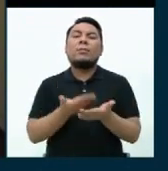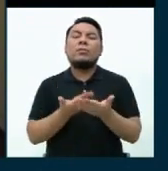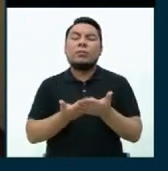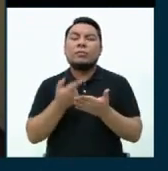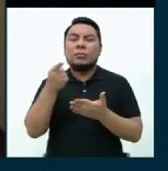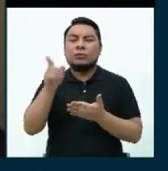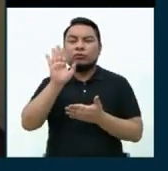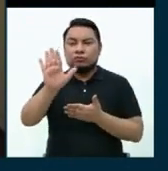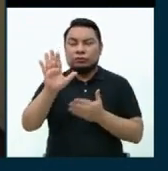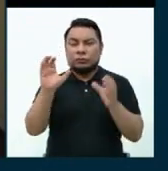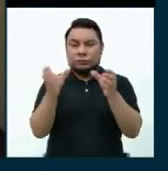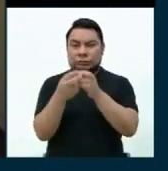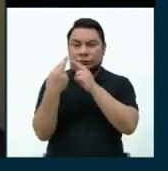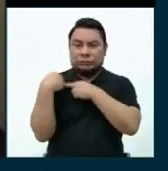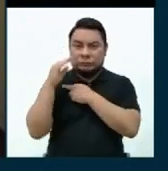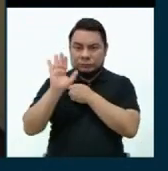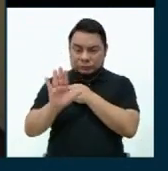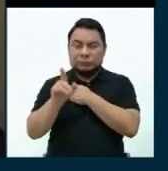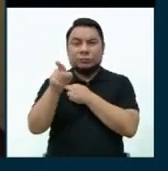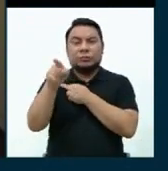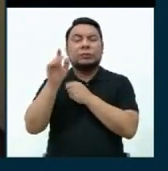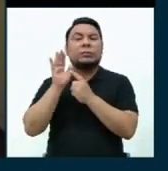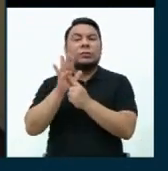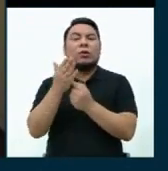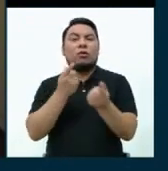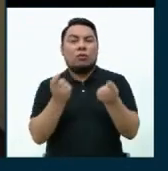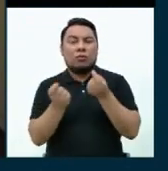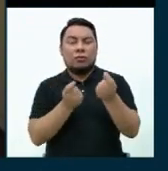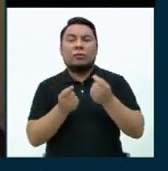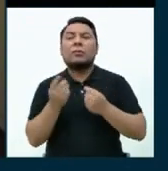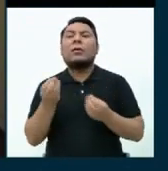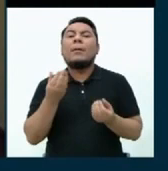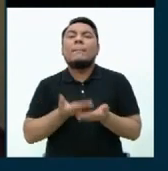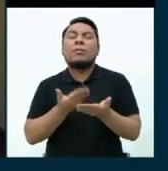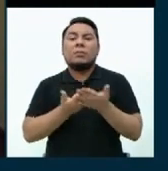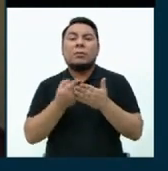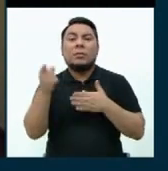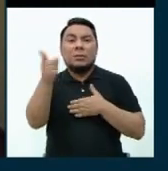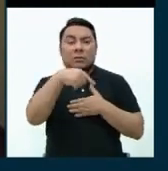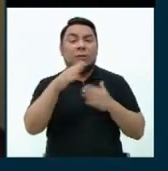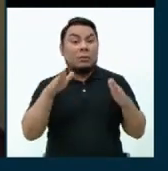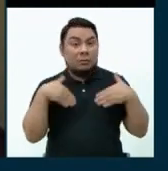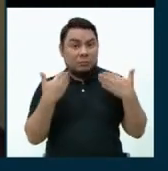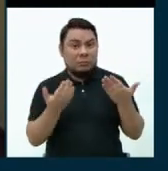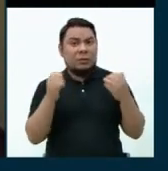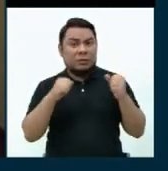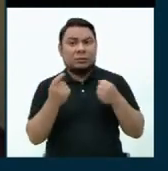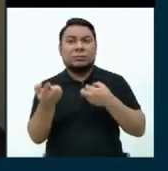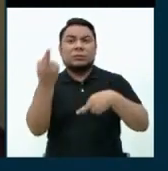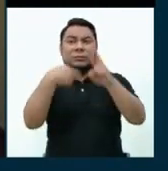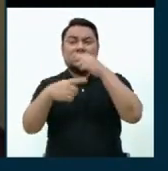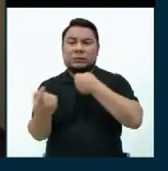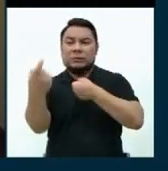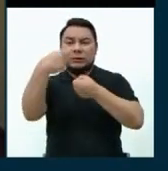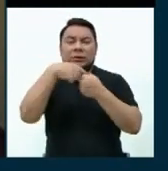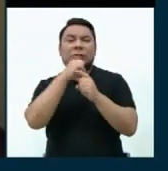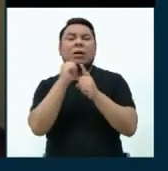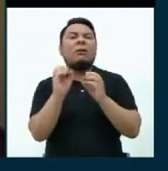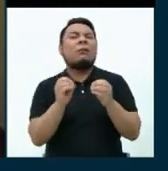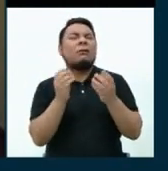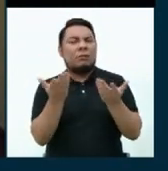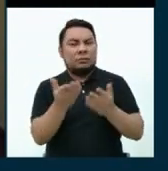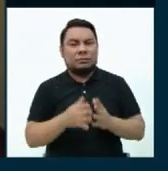que desde su representación y su presentación como gobierno proponen para que pueda darse esa reintegración a la sociedad?